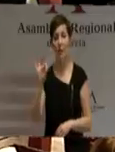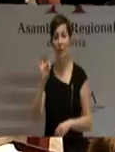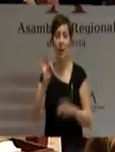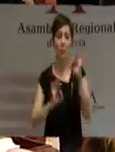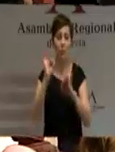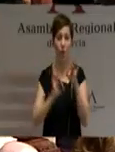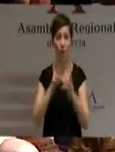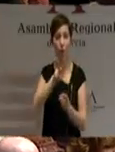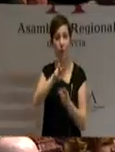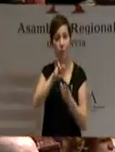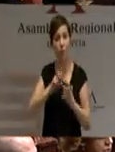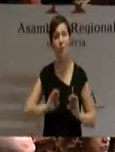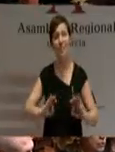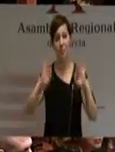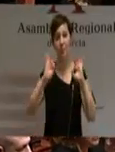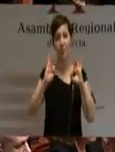impuestos especiales.